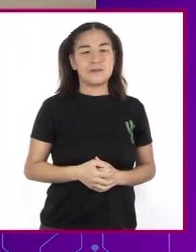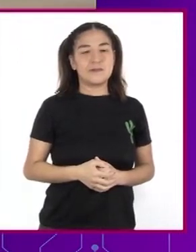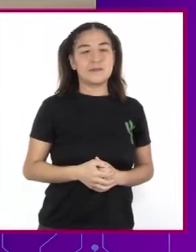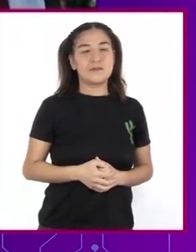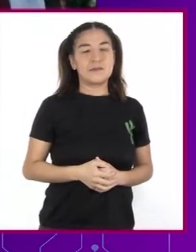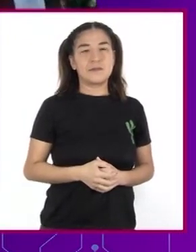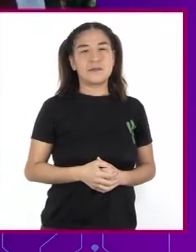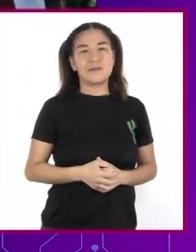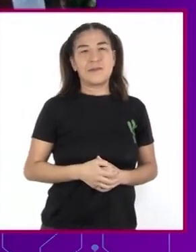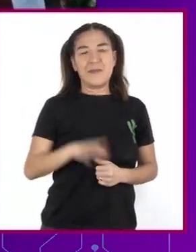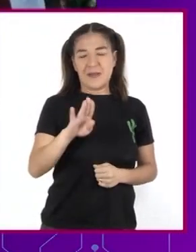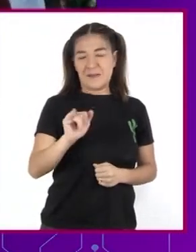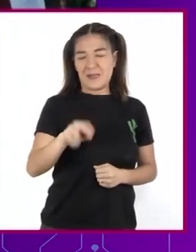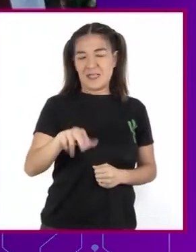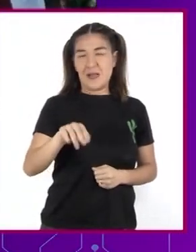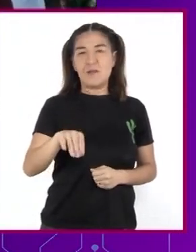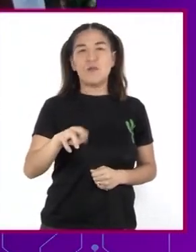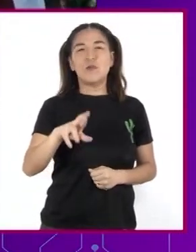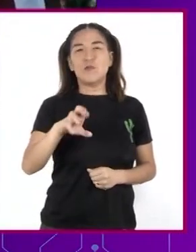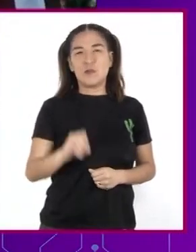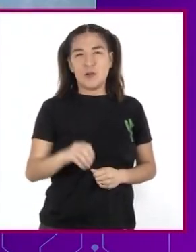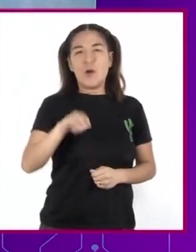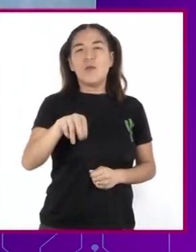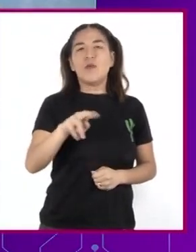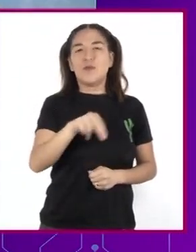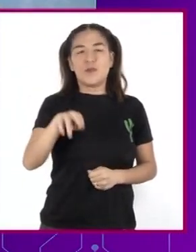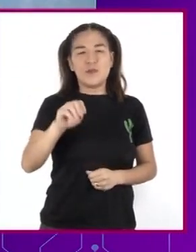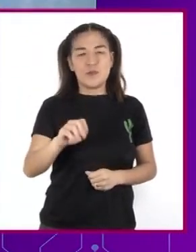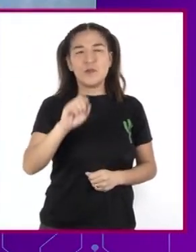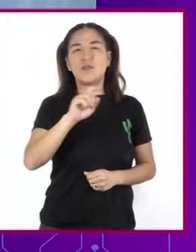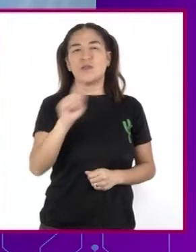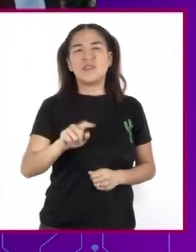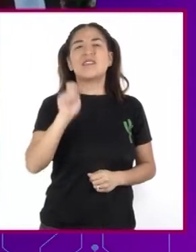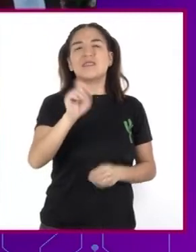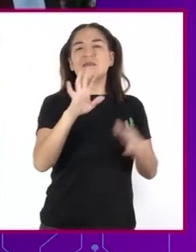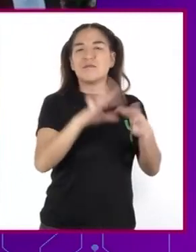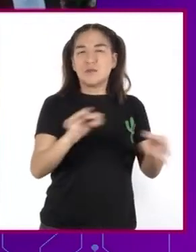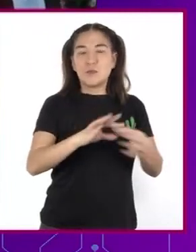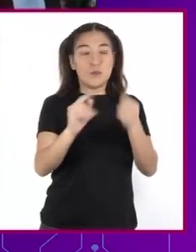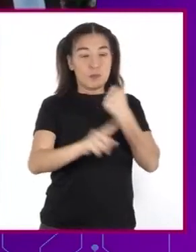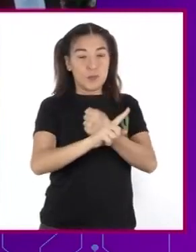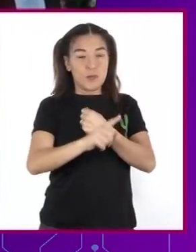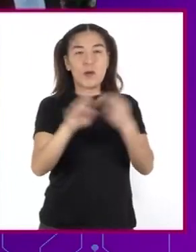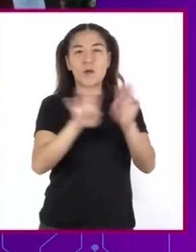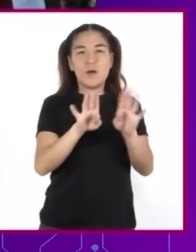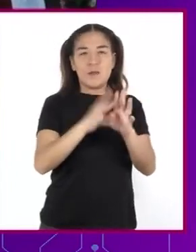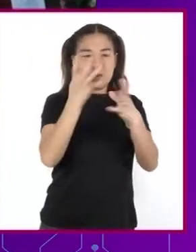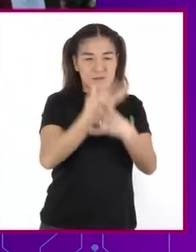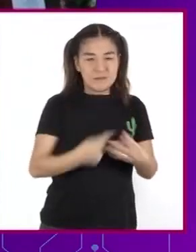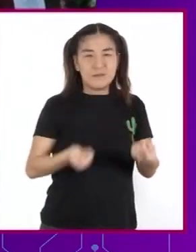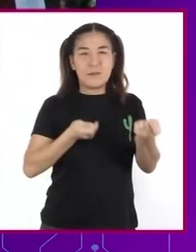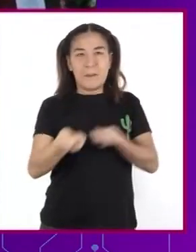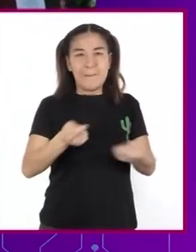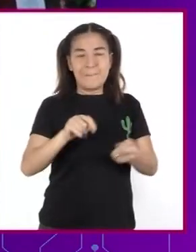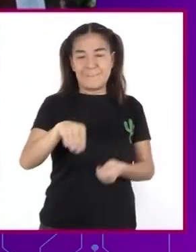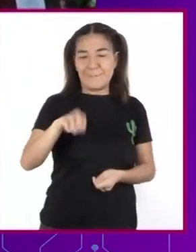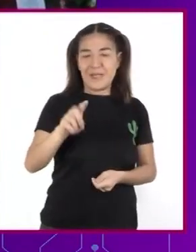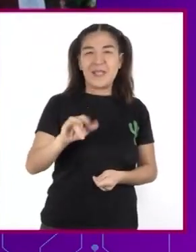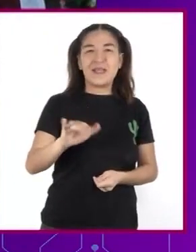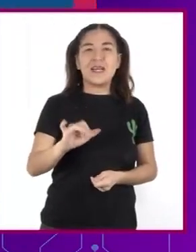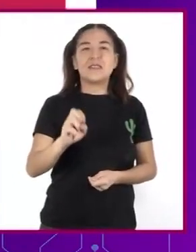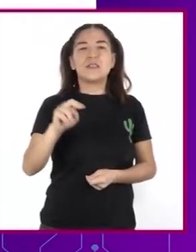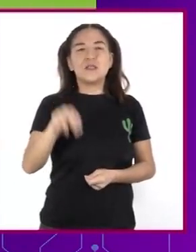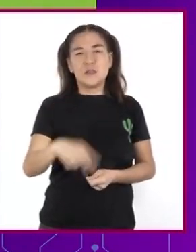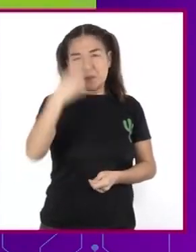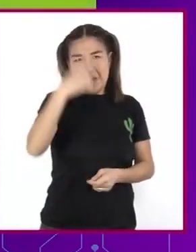Vinaburo y Muñoz En su guía Educar desde el conflicto Señalan que la mediación Es una herramienta De gran utilidad Para la solución De